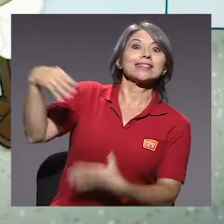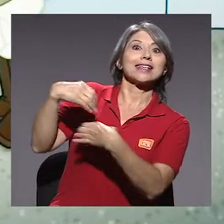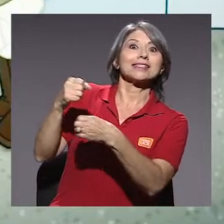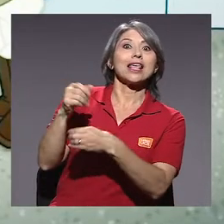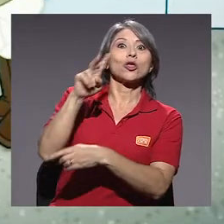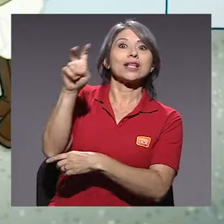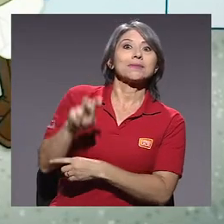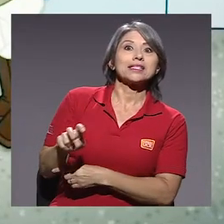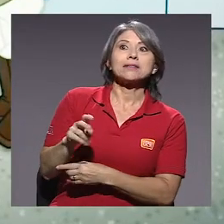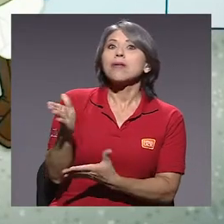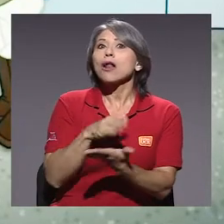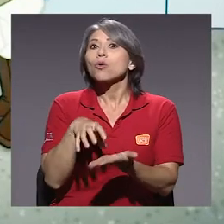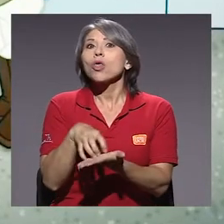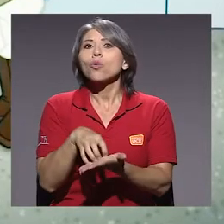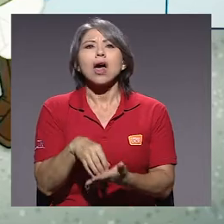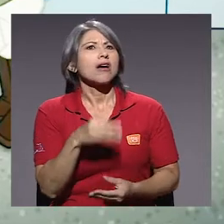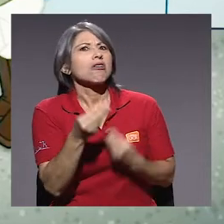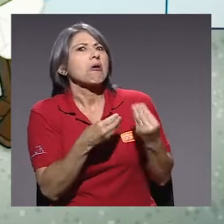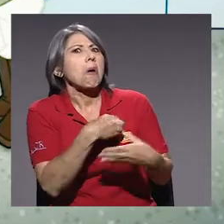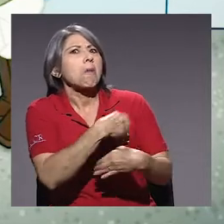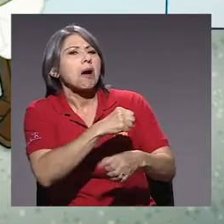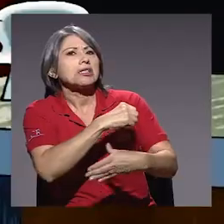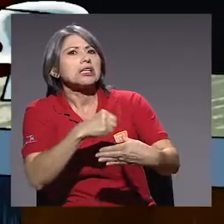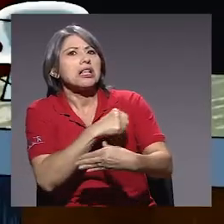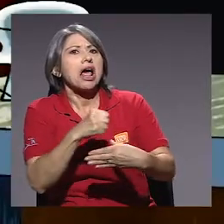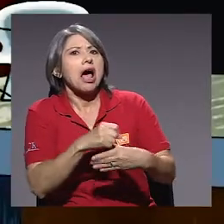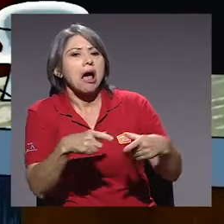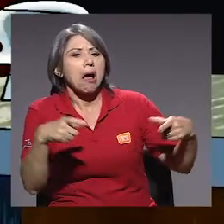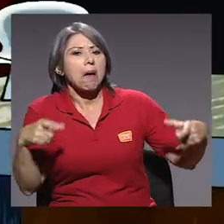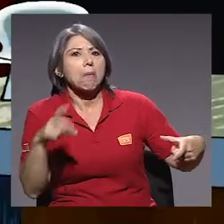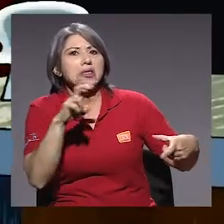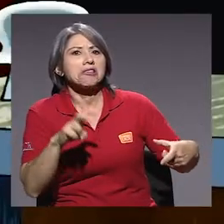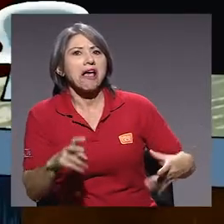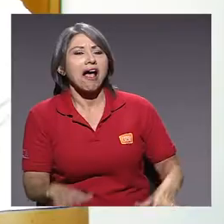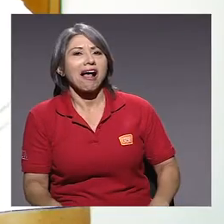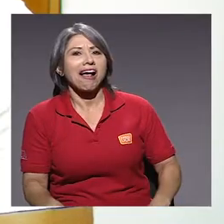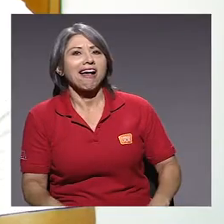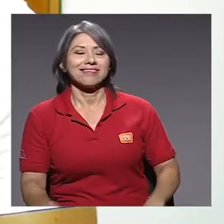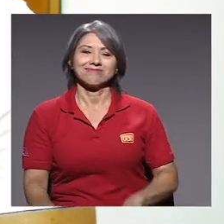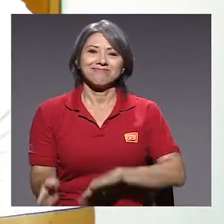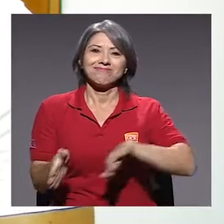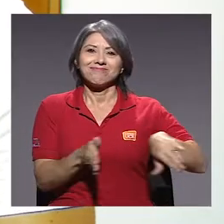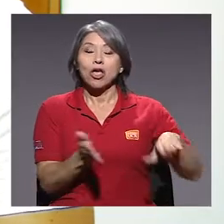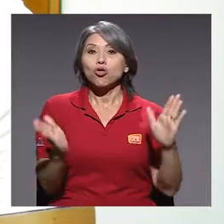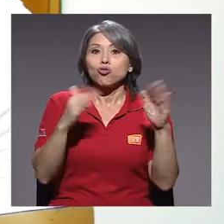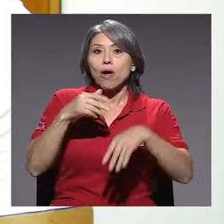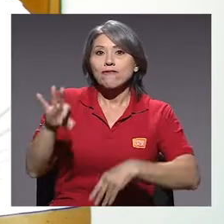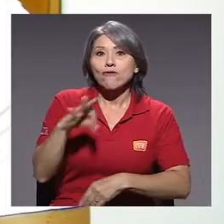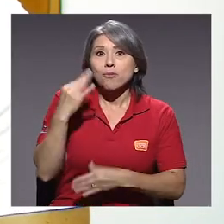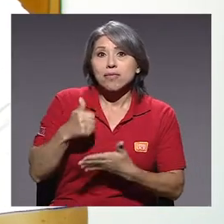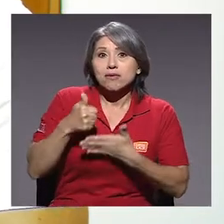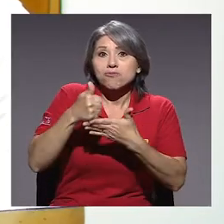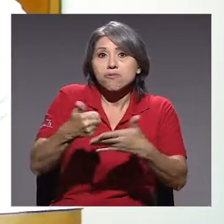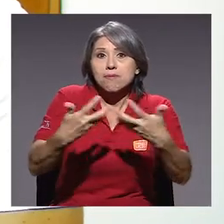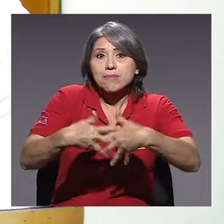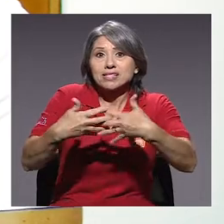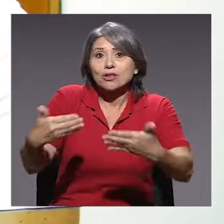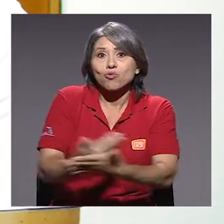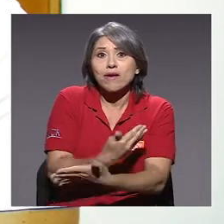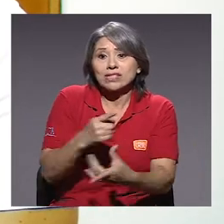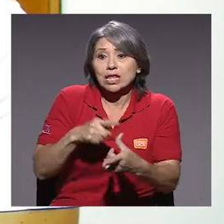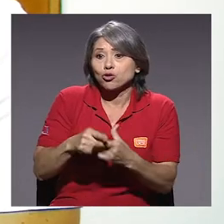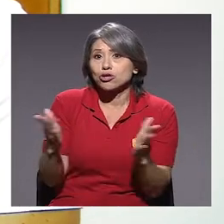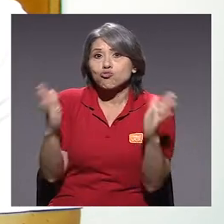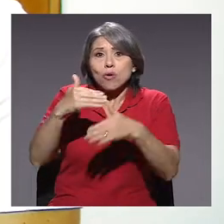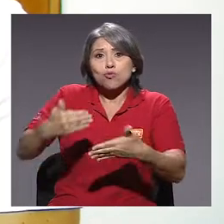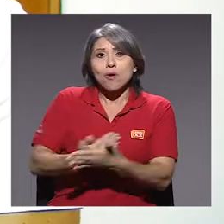haciendo las pizzas. ¿Alguna duda? ¿Cómo haces la pizza? ¿Qué hay? No tenemos forma de ayudar a las empresas nuevas. Entonces,